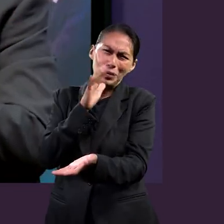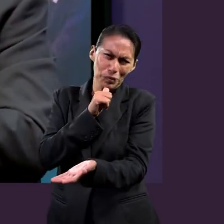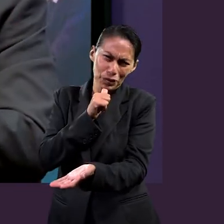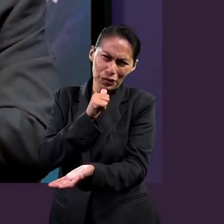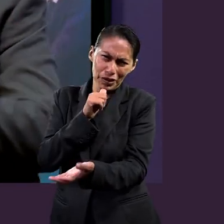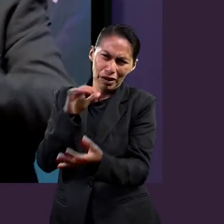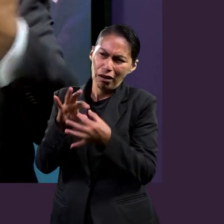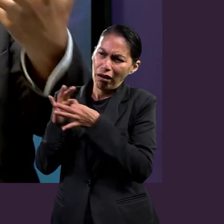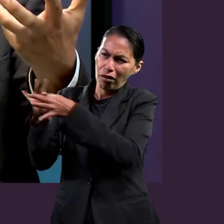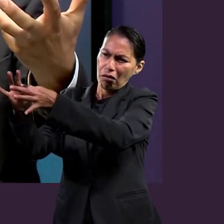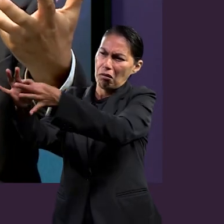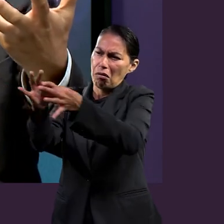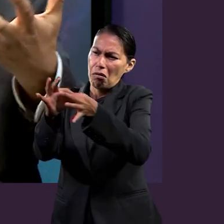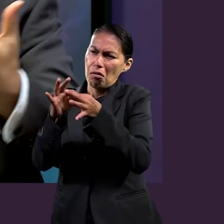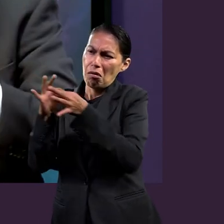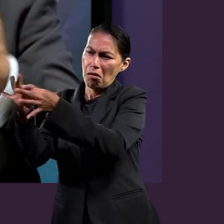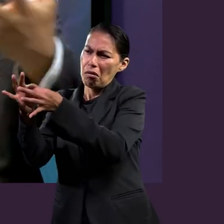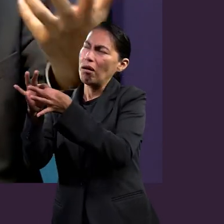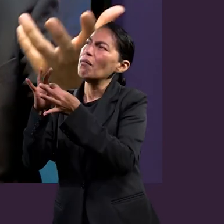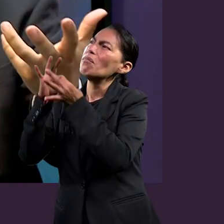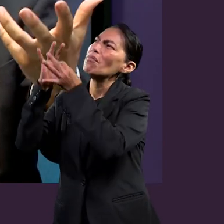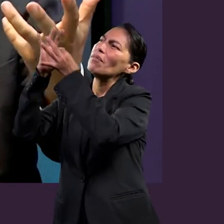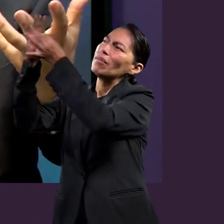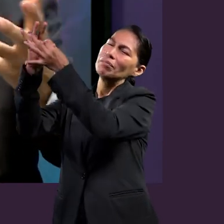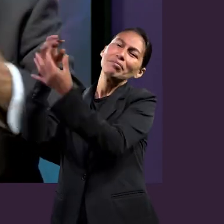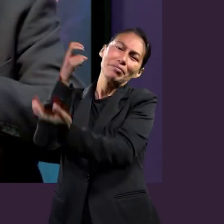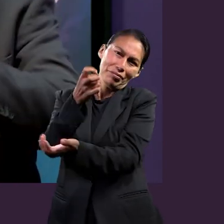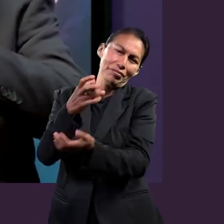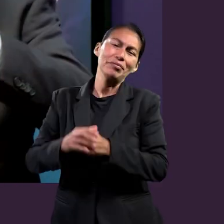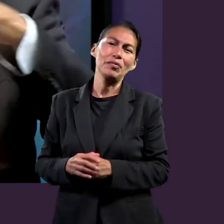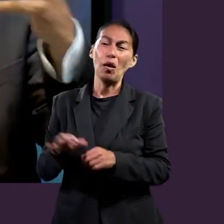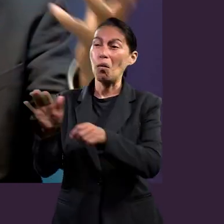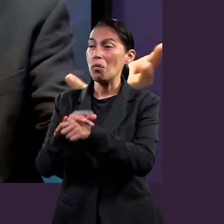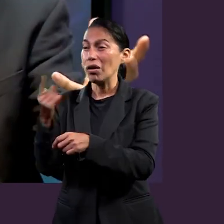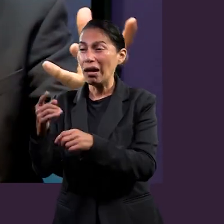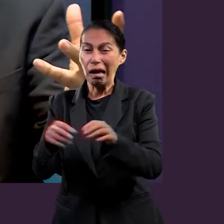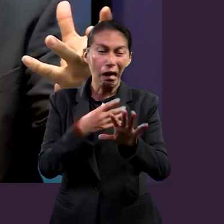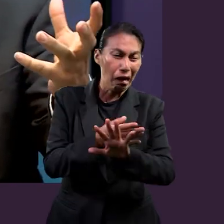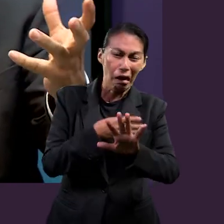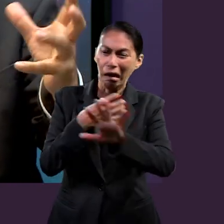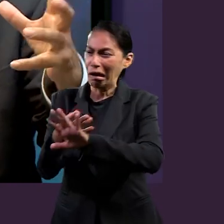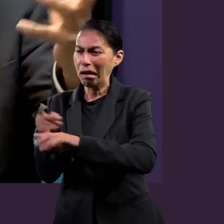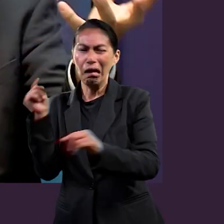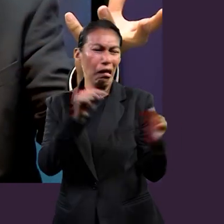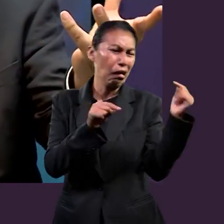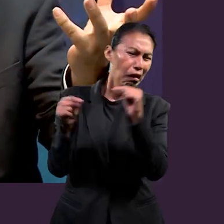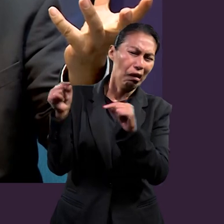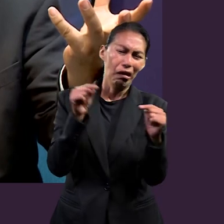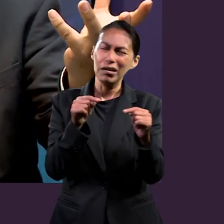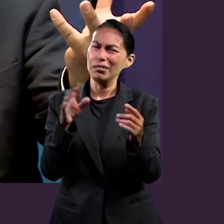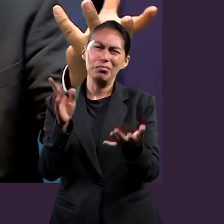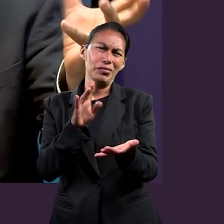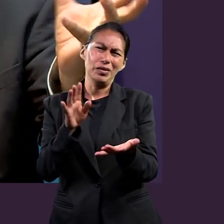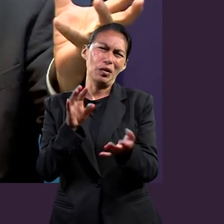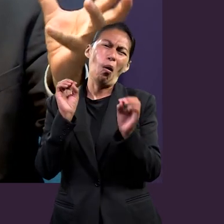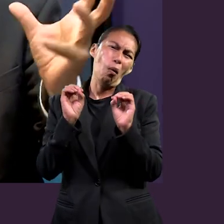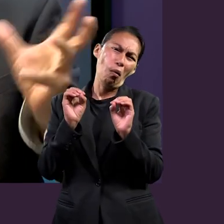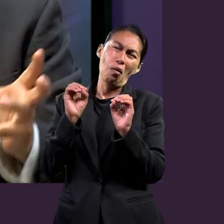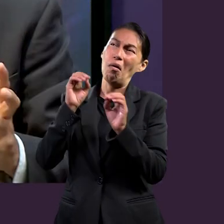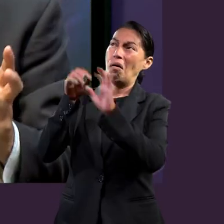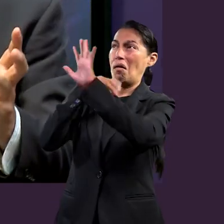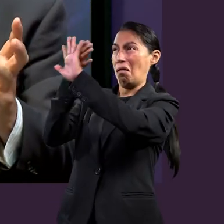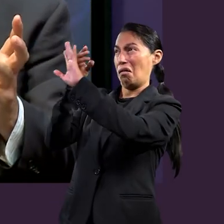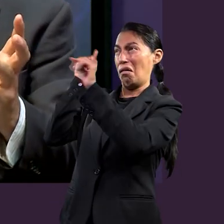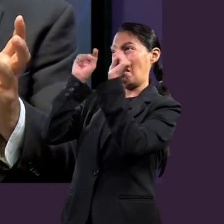Y nosotros tampoco, no nos conviene separarnos y dañar también, o tratar de dañar a Dios como